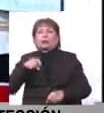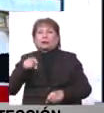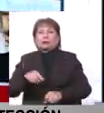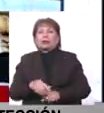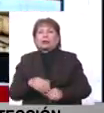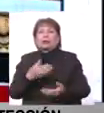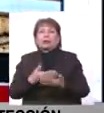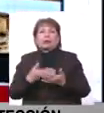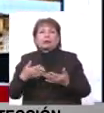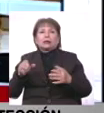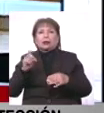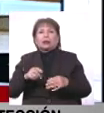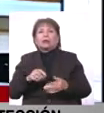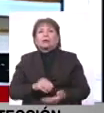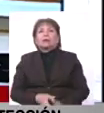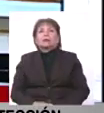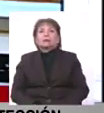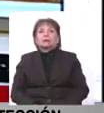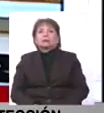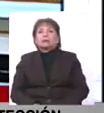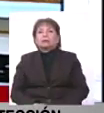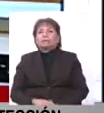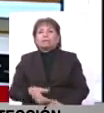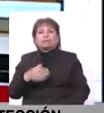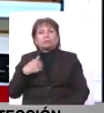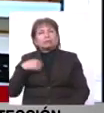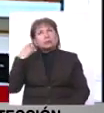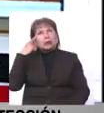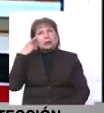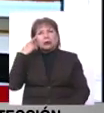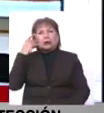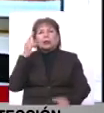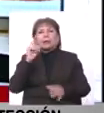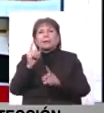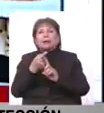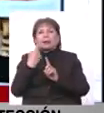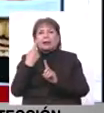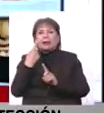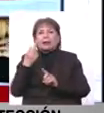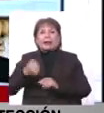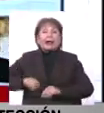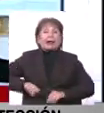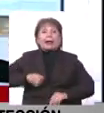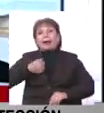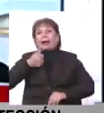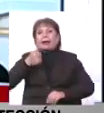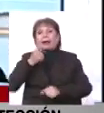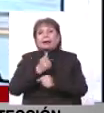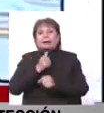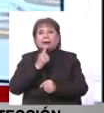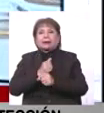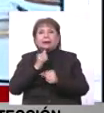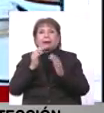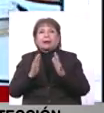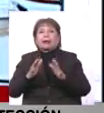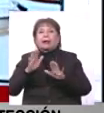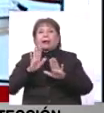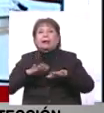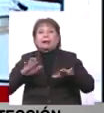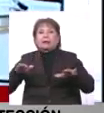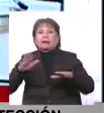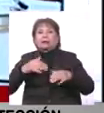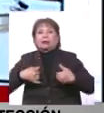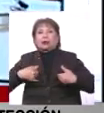Considero, y desde mi punto de vista, que el primer eje que se tendría que trabajar es a los niños y niñas